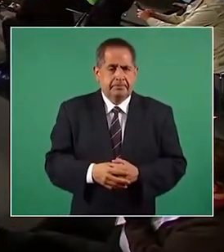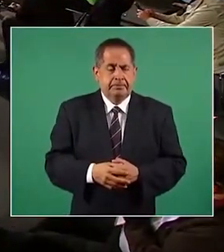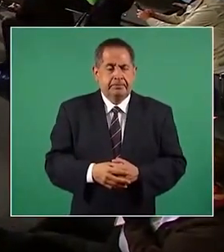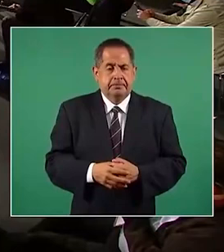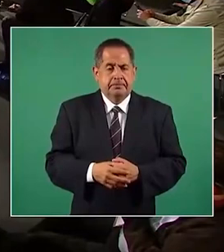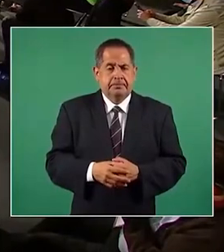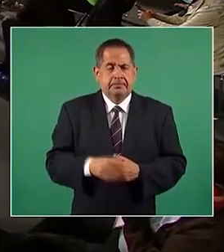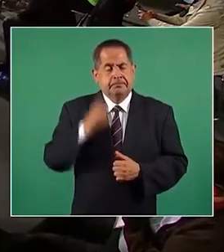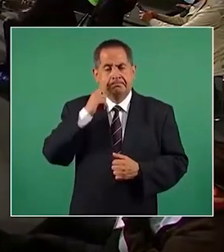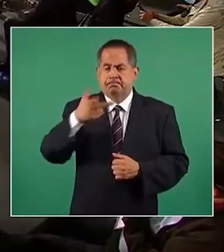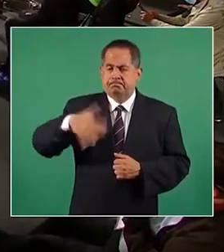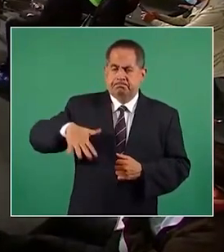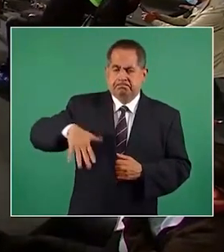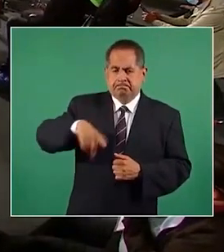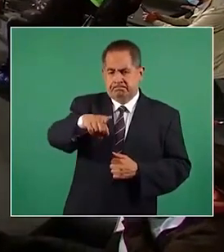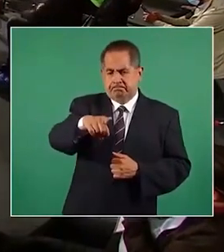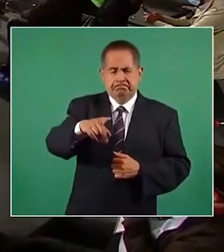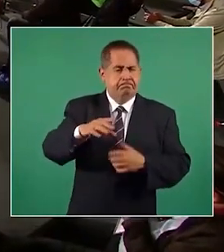decía